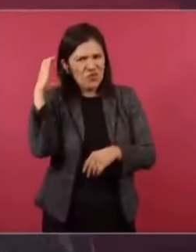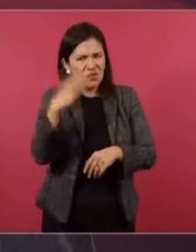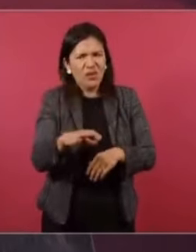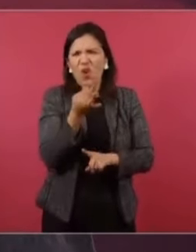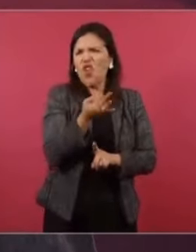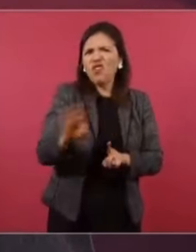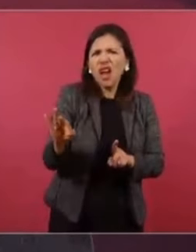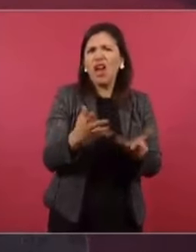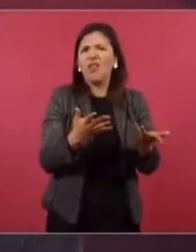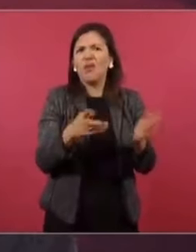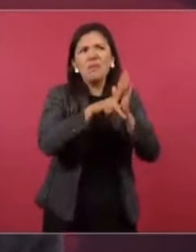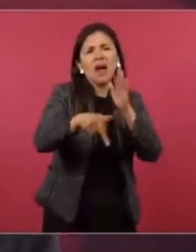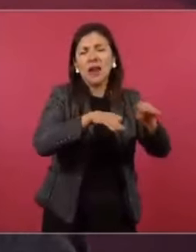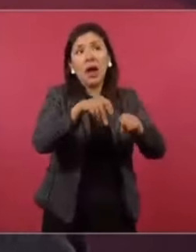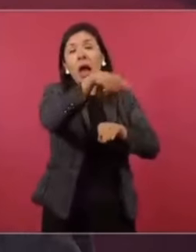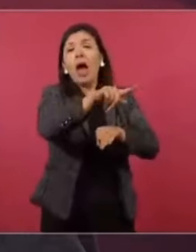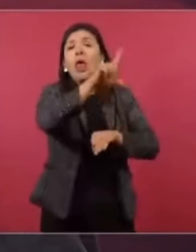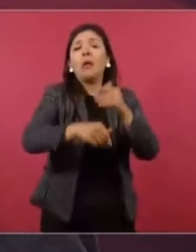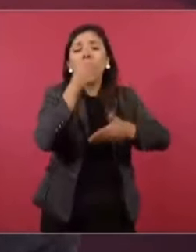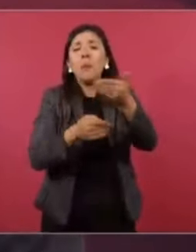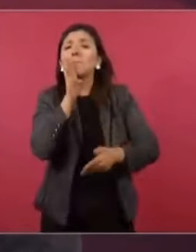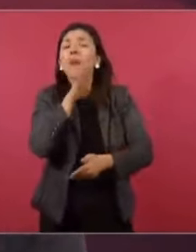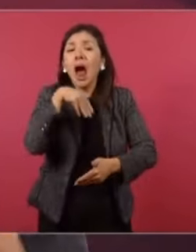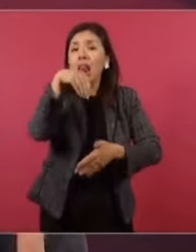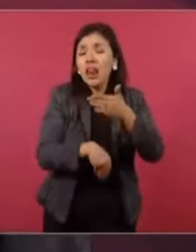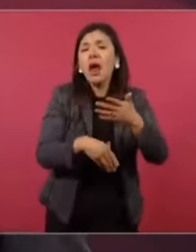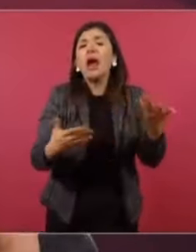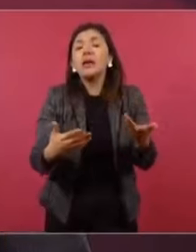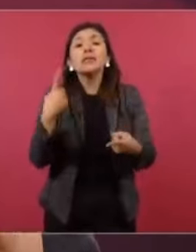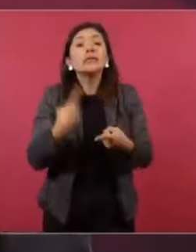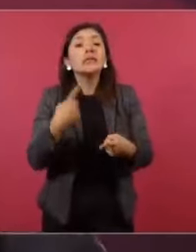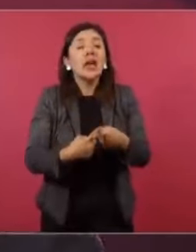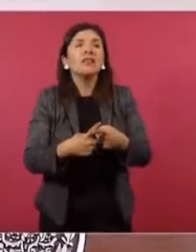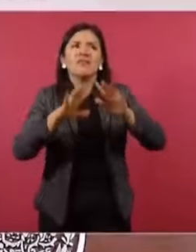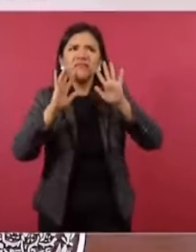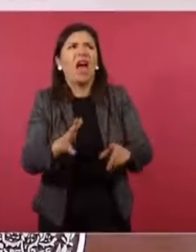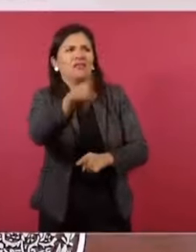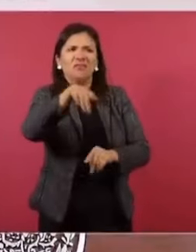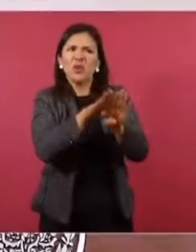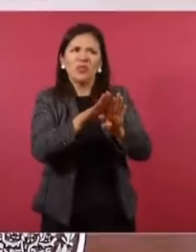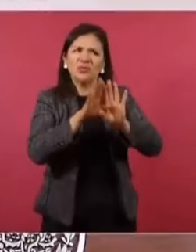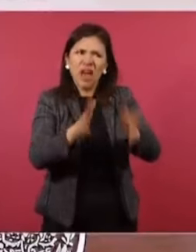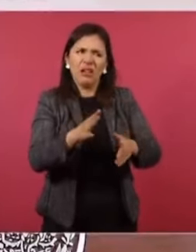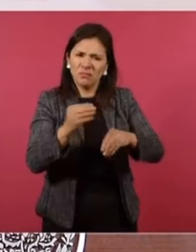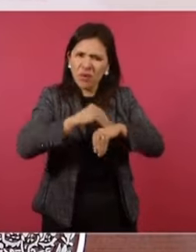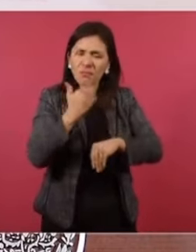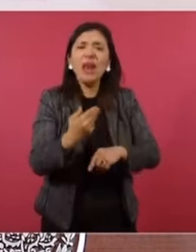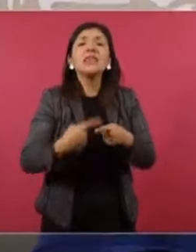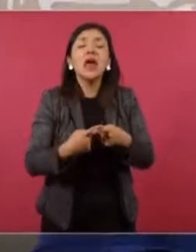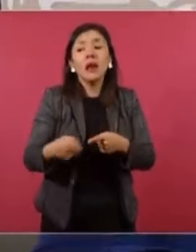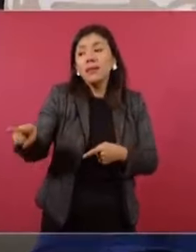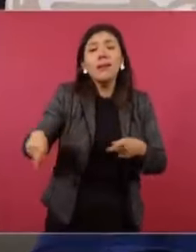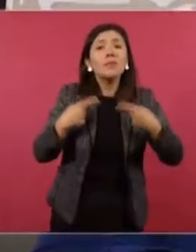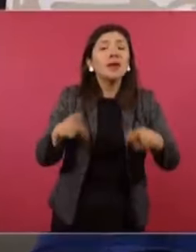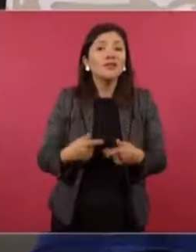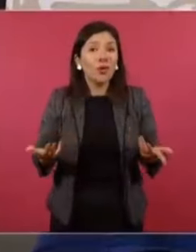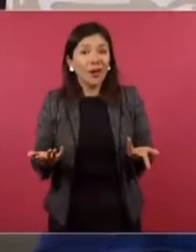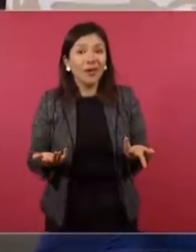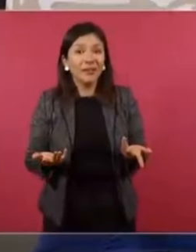grosero. Le fue mal. Pero ¿quién los puso en su sitio? ¿Quién los puso en su lugar? El pueblo, la gente. Y entonces ahora,